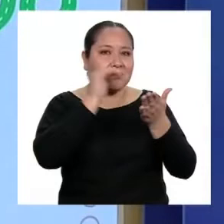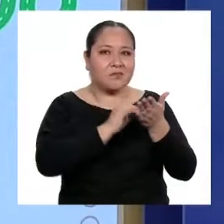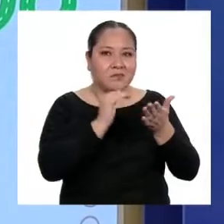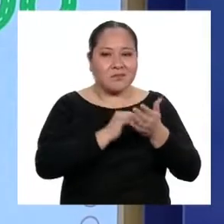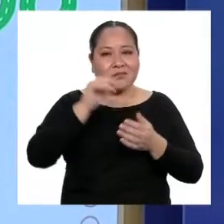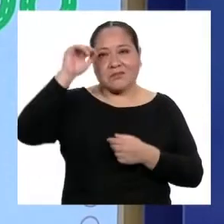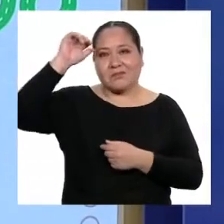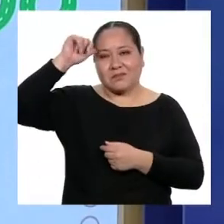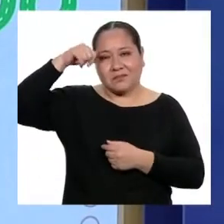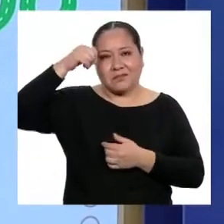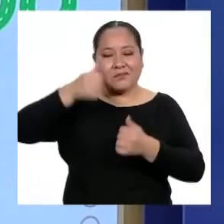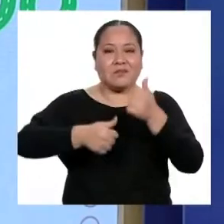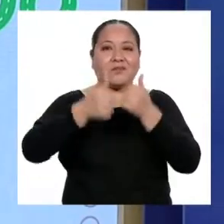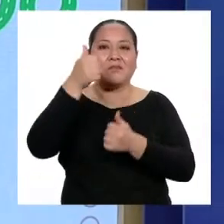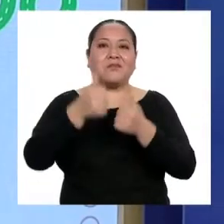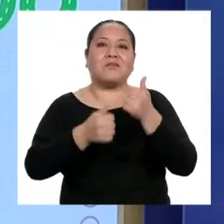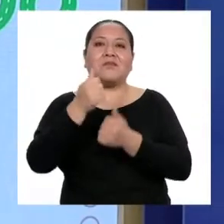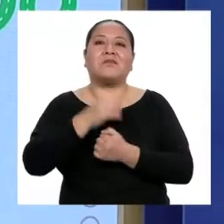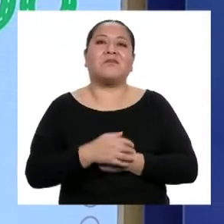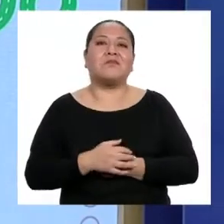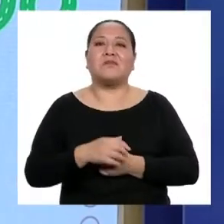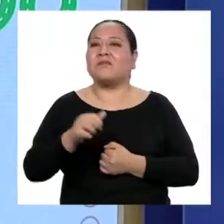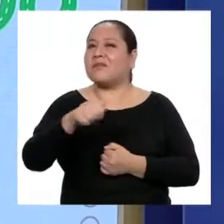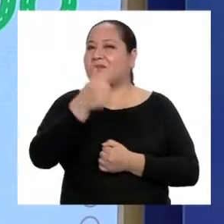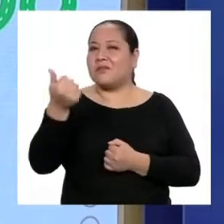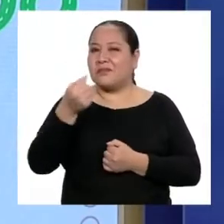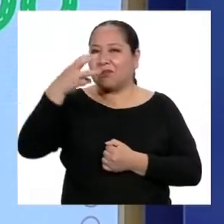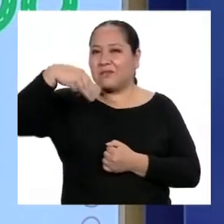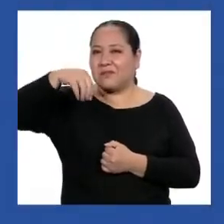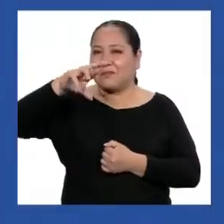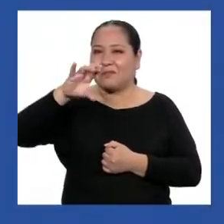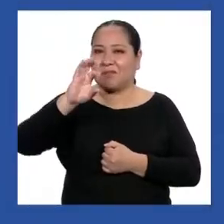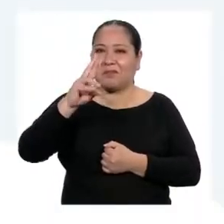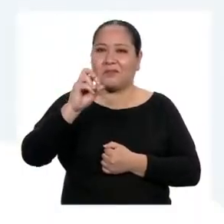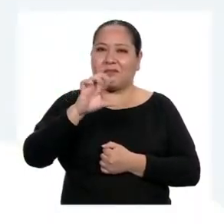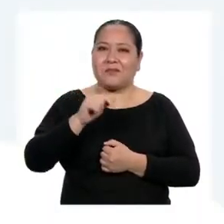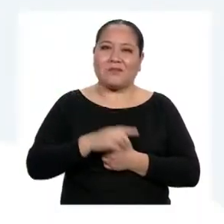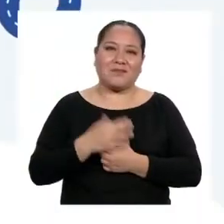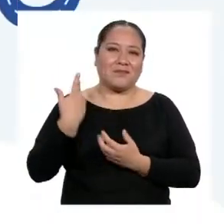recordar cuáles son las otras macrorreglas. ¡Ya volvemos!